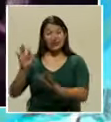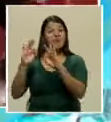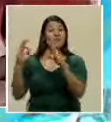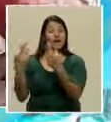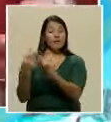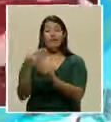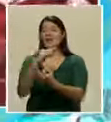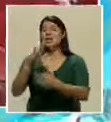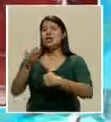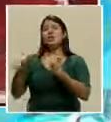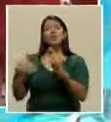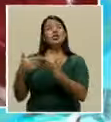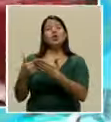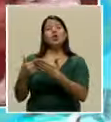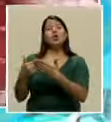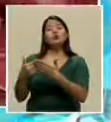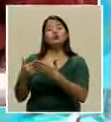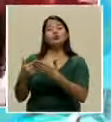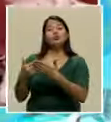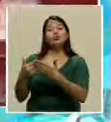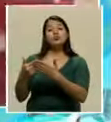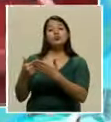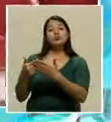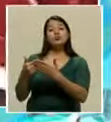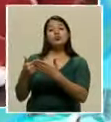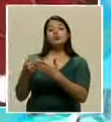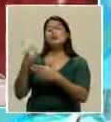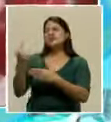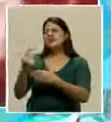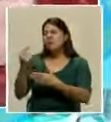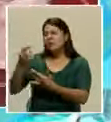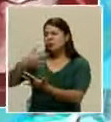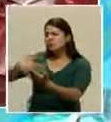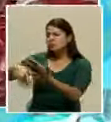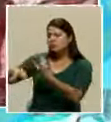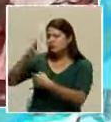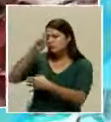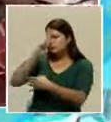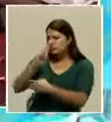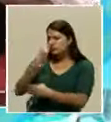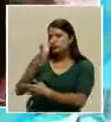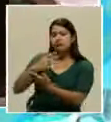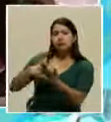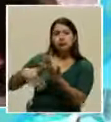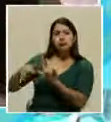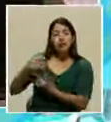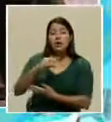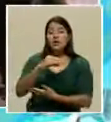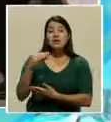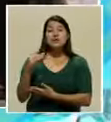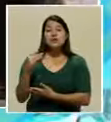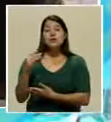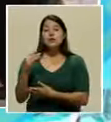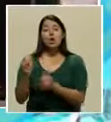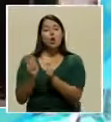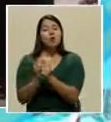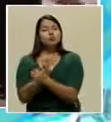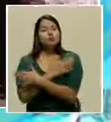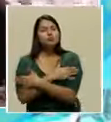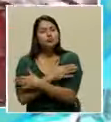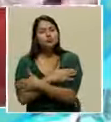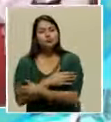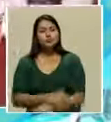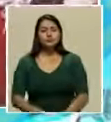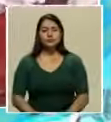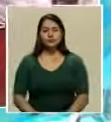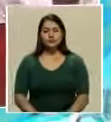respetándonos y con un gran cariño. Con un gran